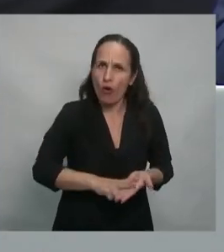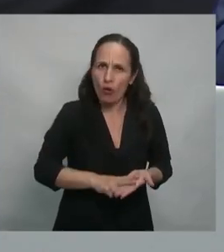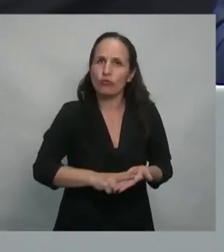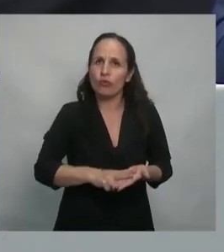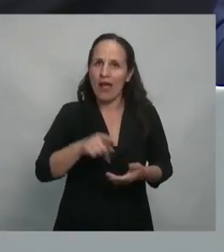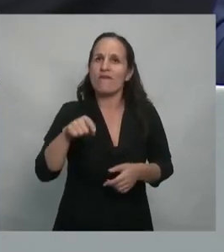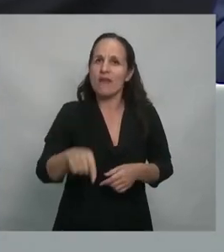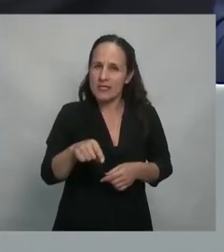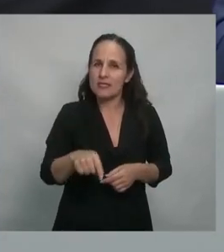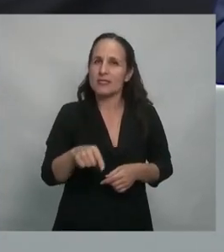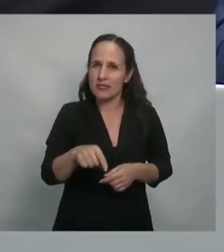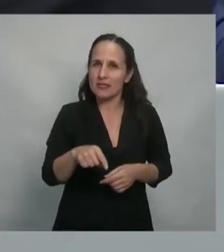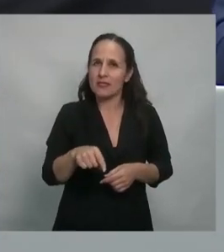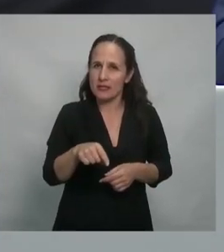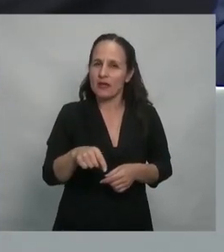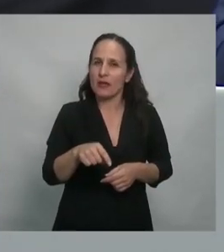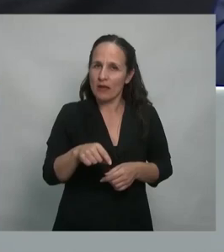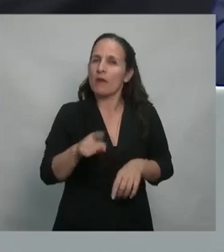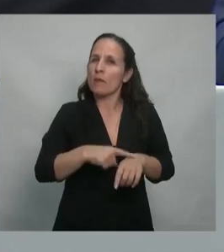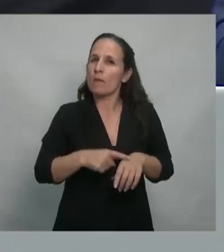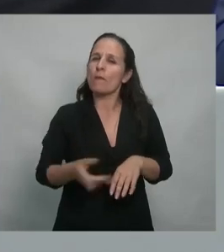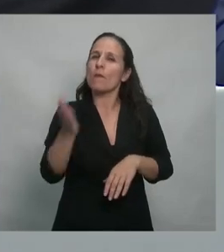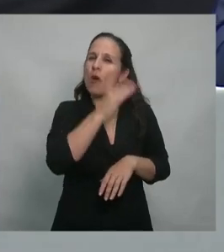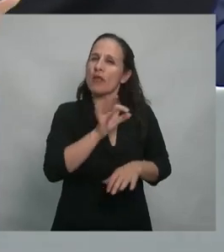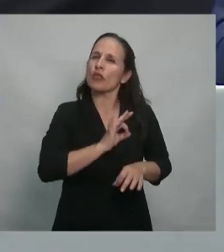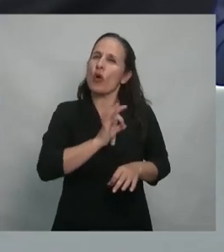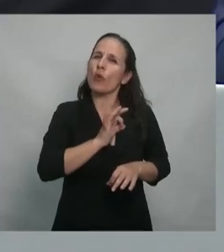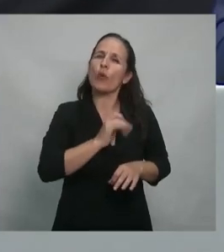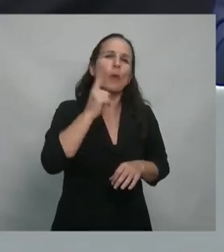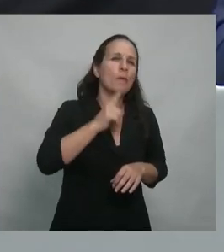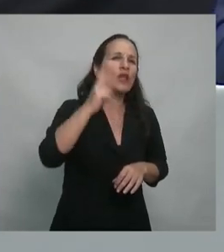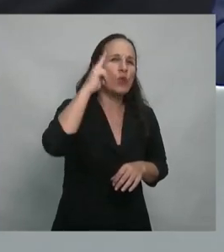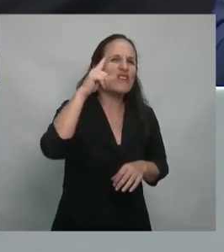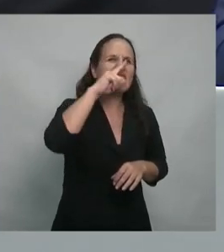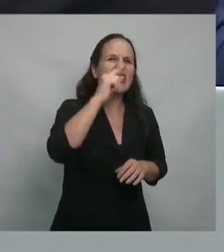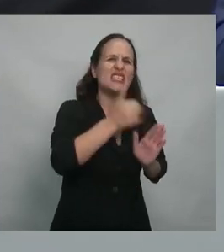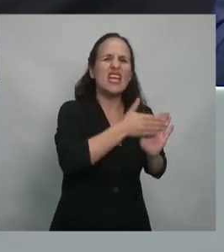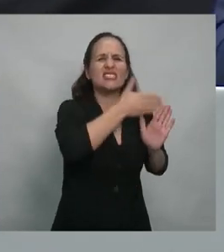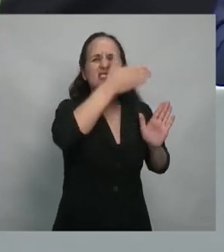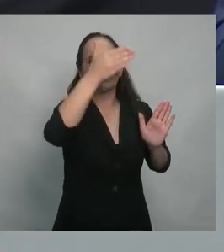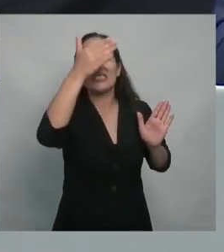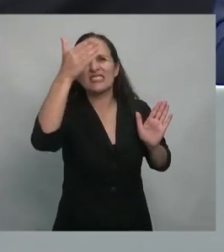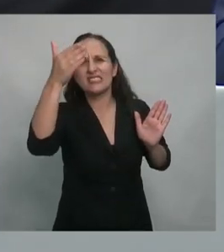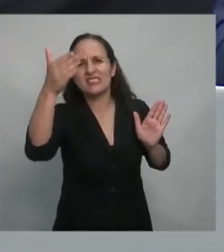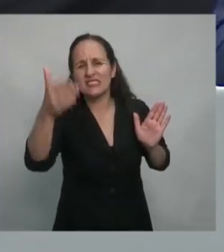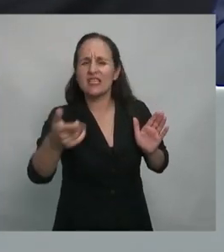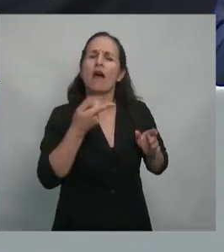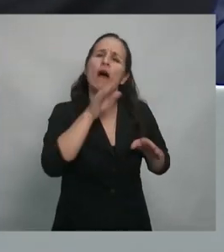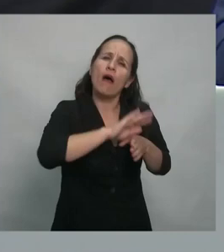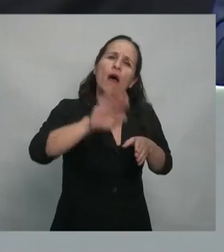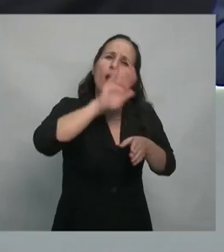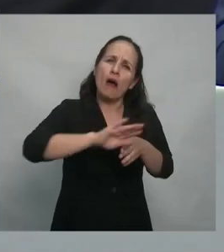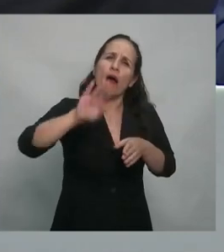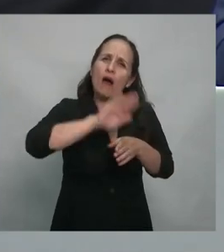cepo estructural que tuvo durante décadas a partir de 1976 de una deuda externa